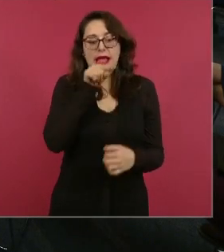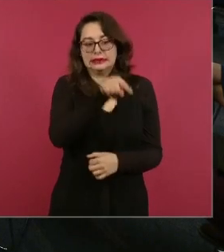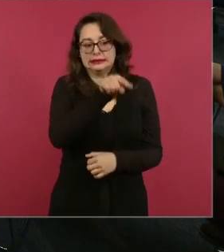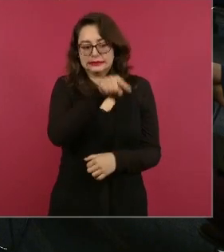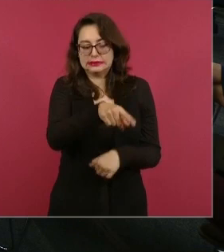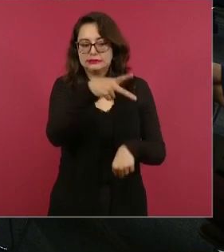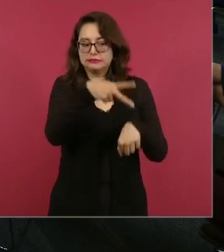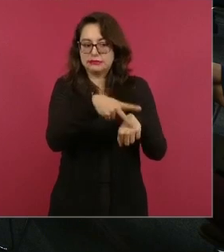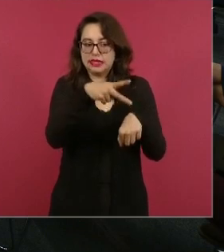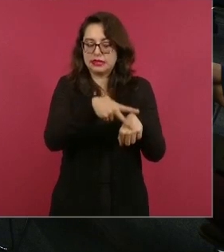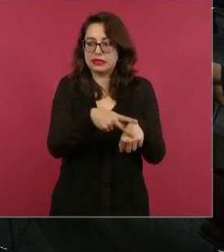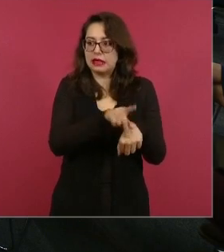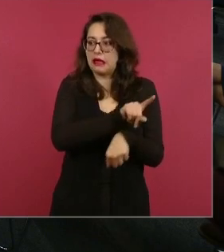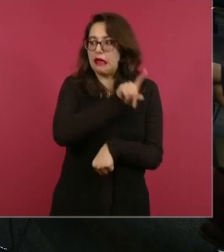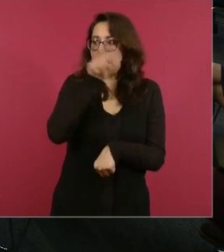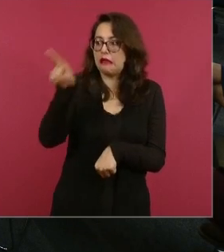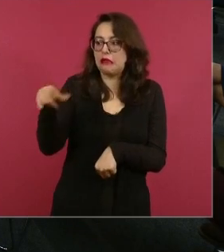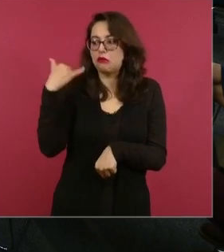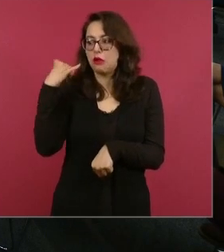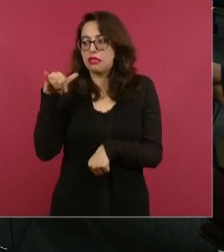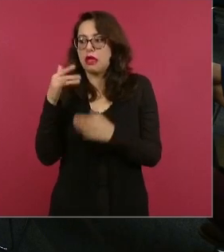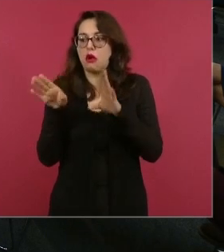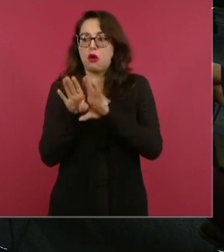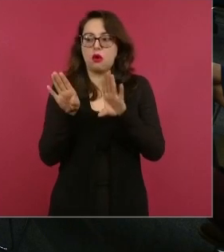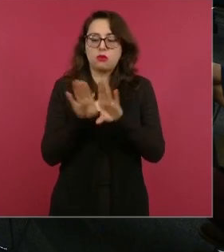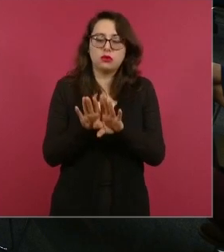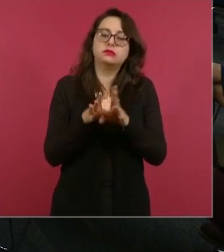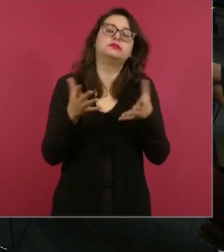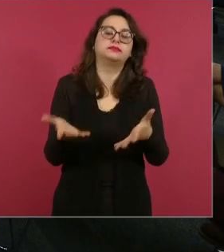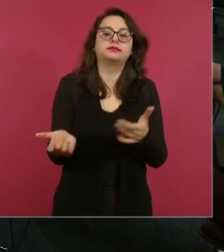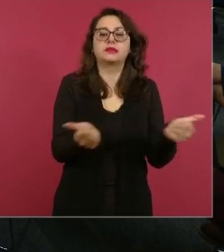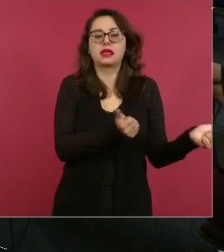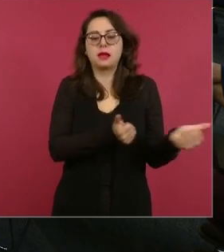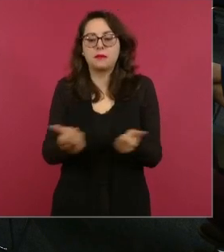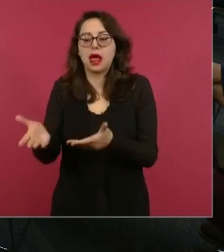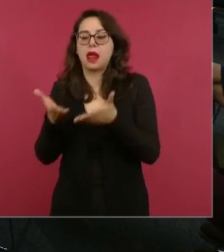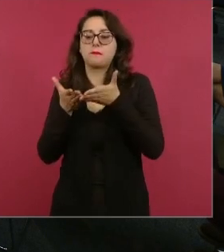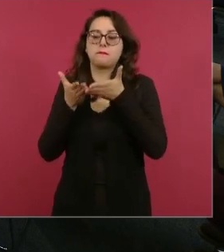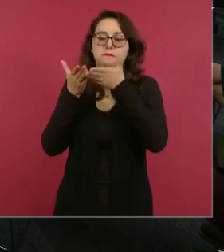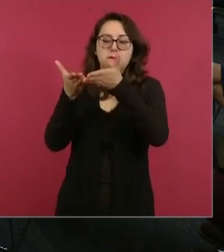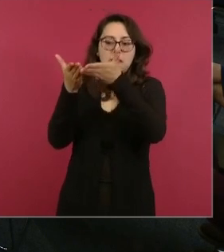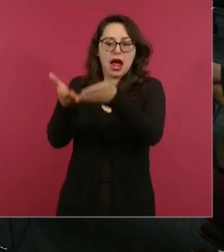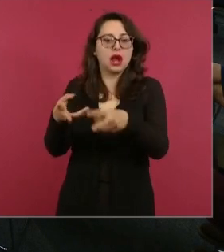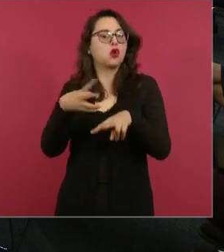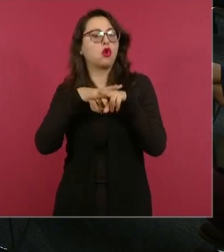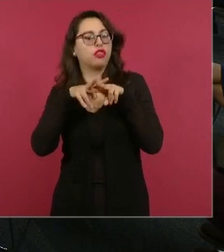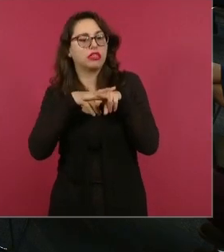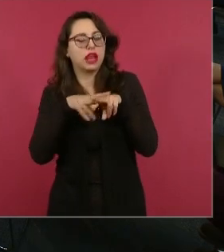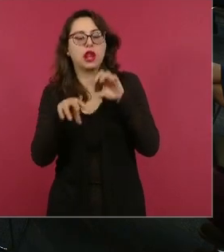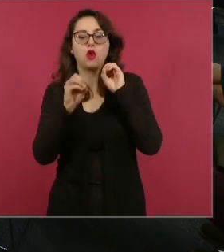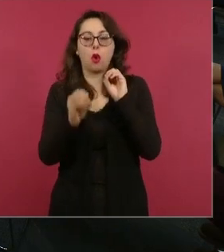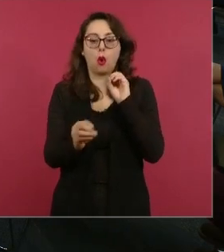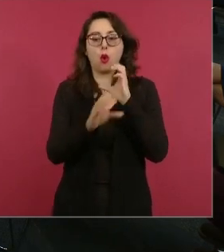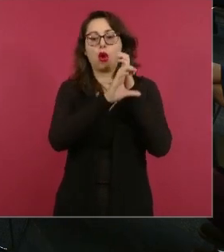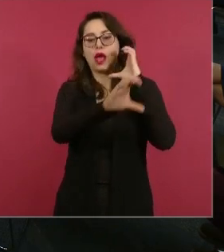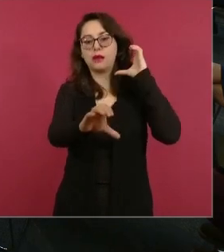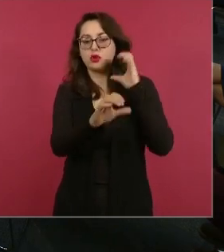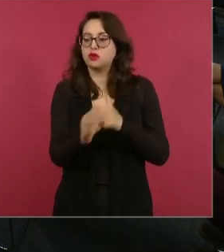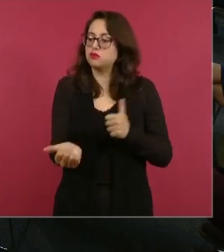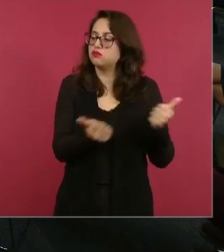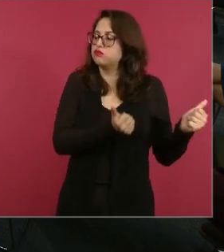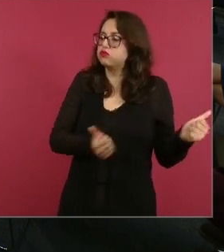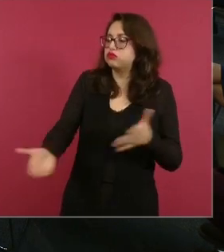en tren en grandes camiones hasta la península de